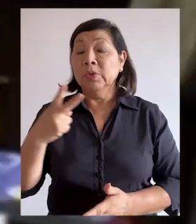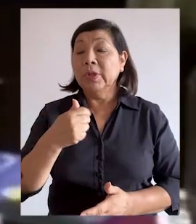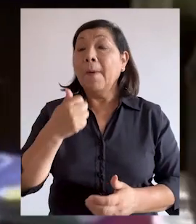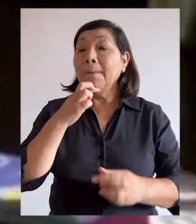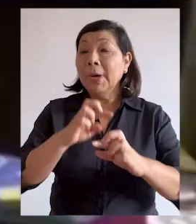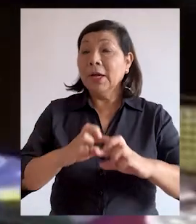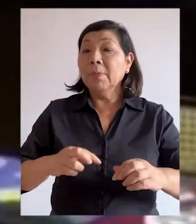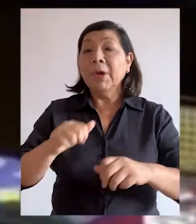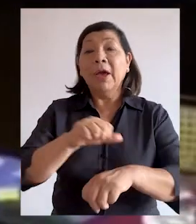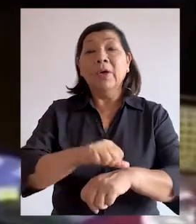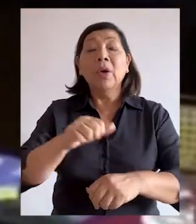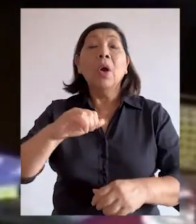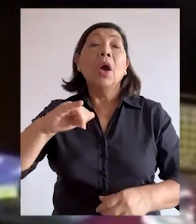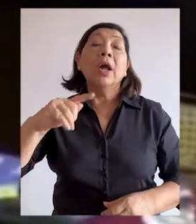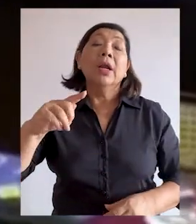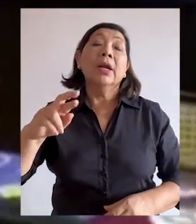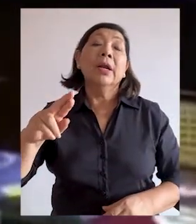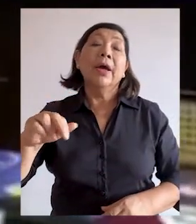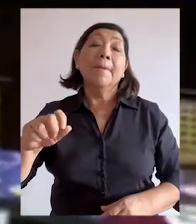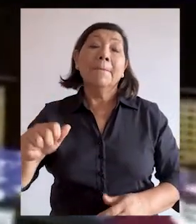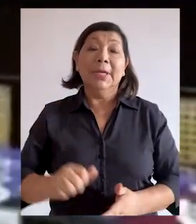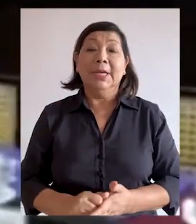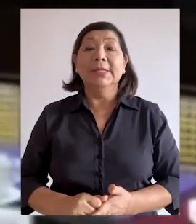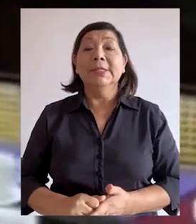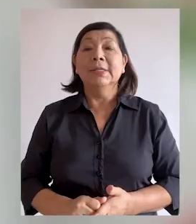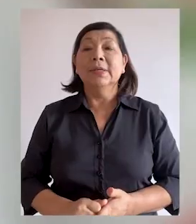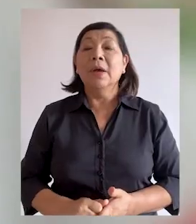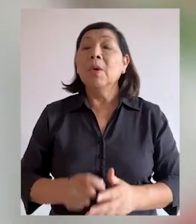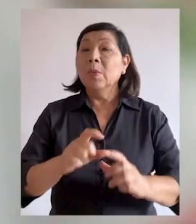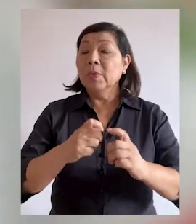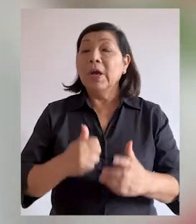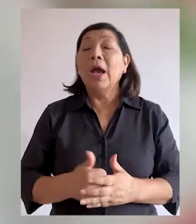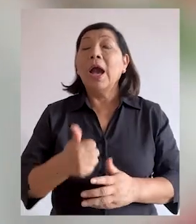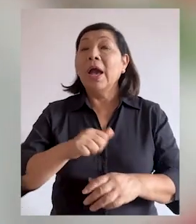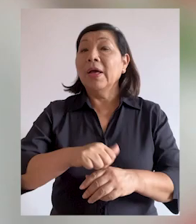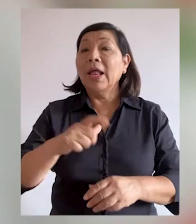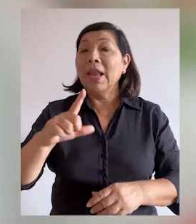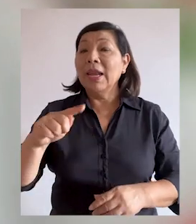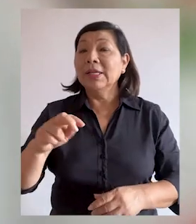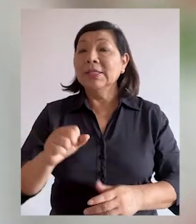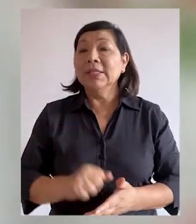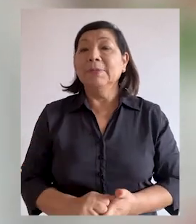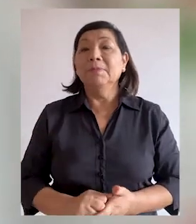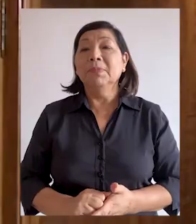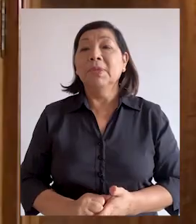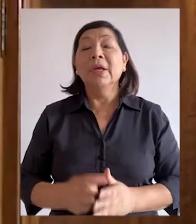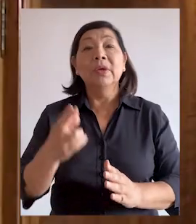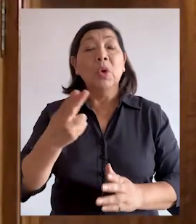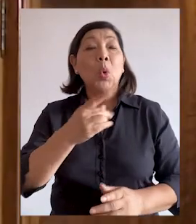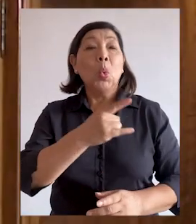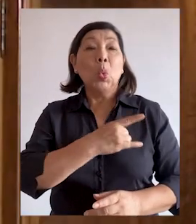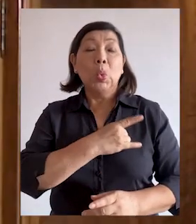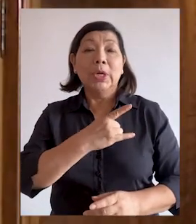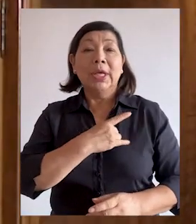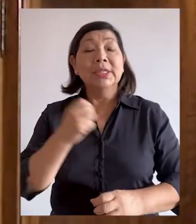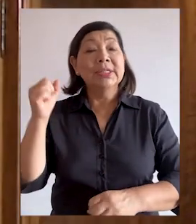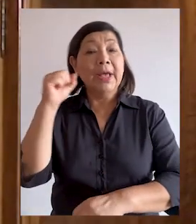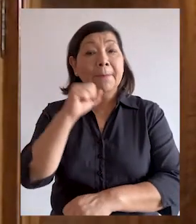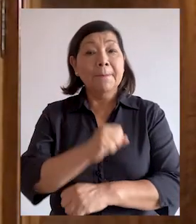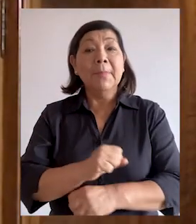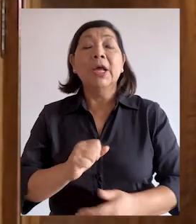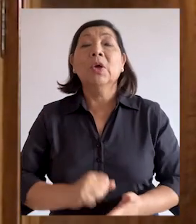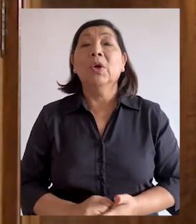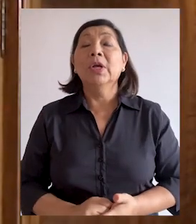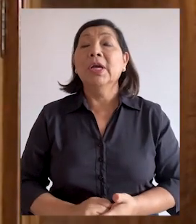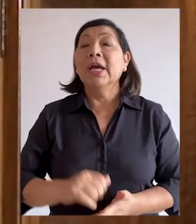vicepresidente del Parlamento Andino, Juan Carlos Ramírez Larisbeazcoa, la parlamentaria andina Leslie Lazo-Billon y la rectora de la Universidad Nacional